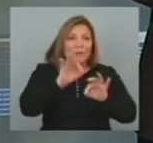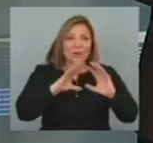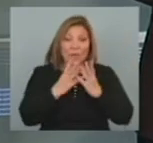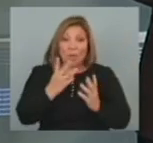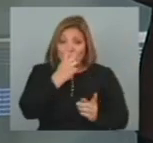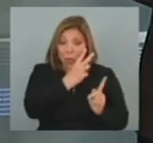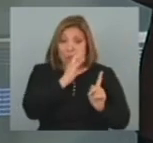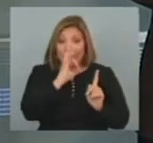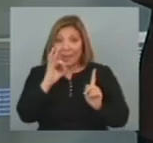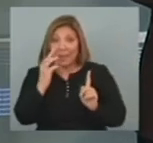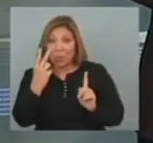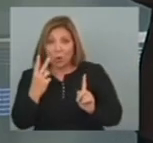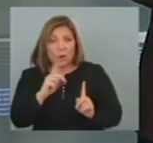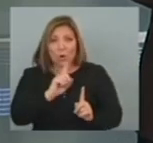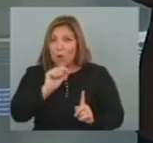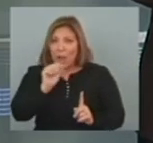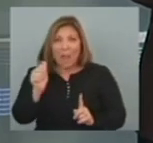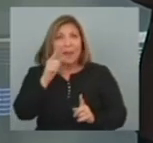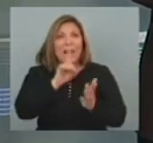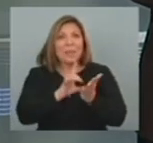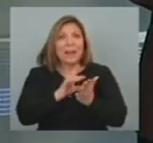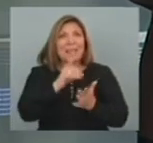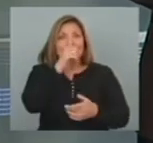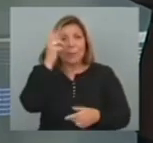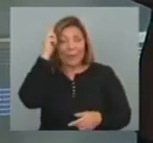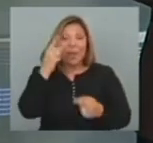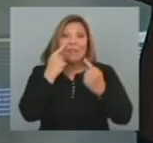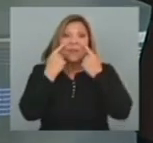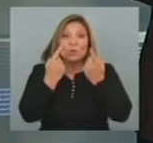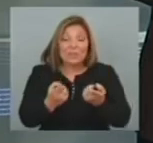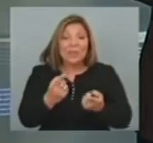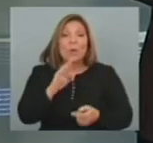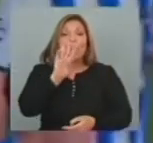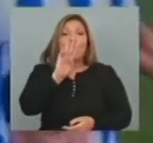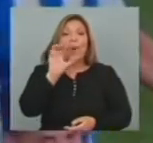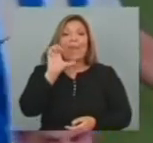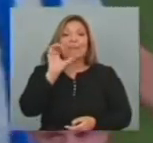2002 Que Uruguay no gana En Perú Por eliminatoria Vamos a ver Más de la Copa UEFA